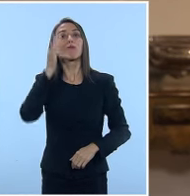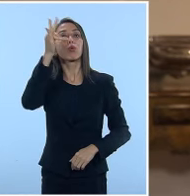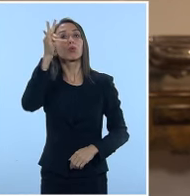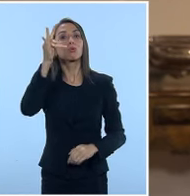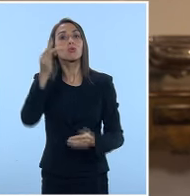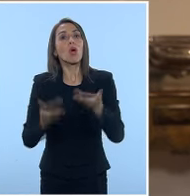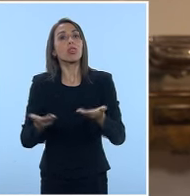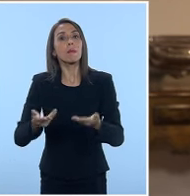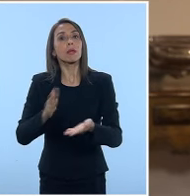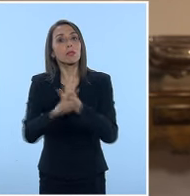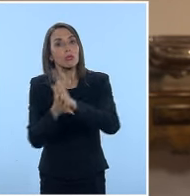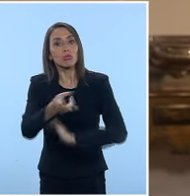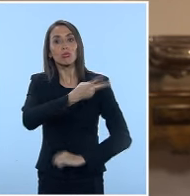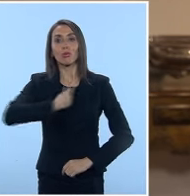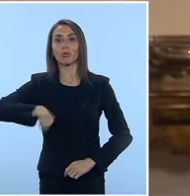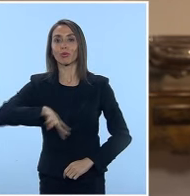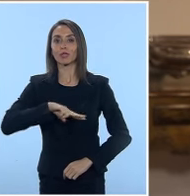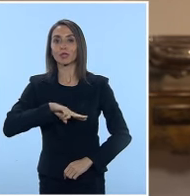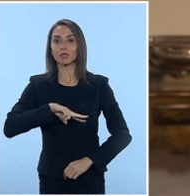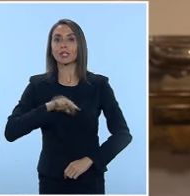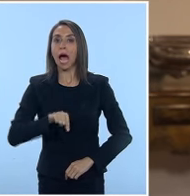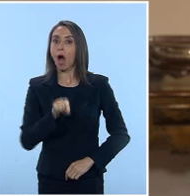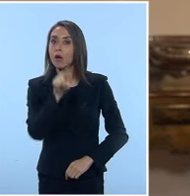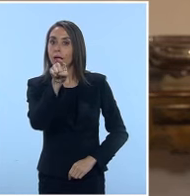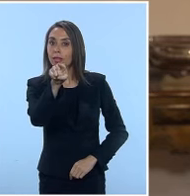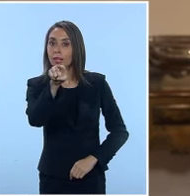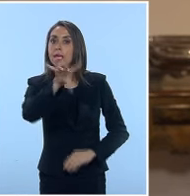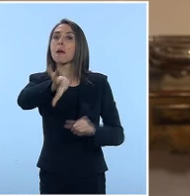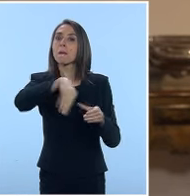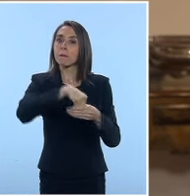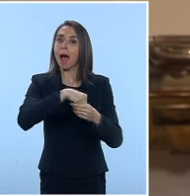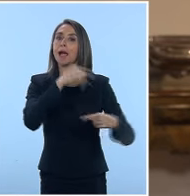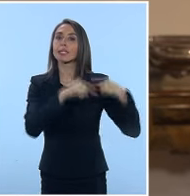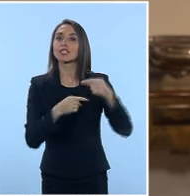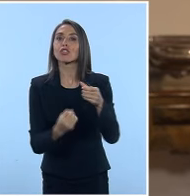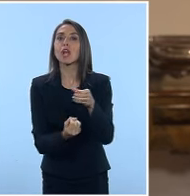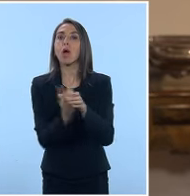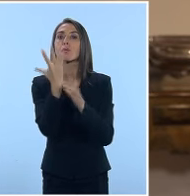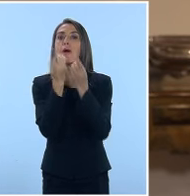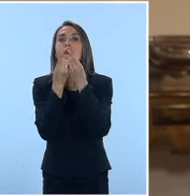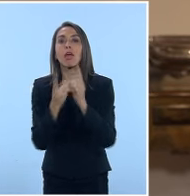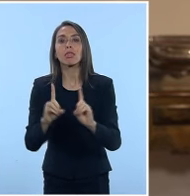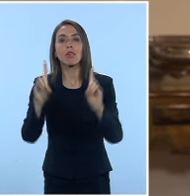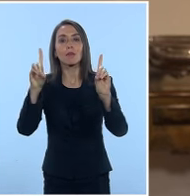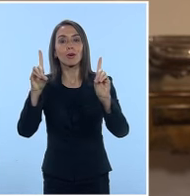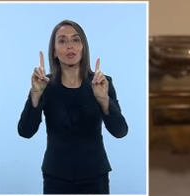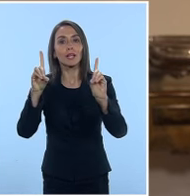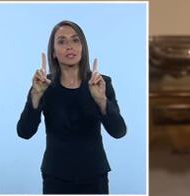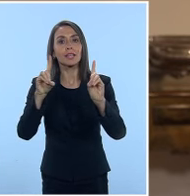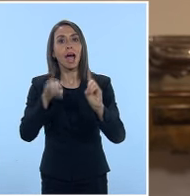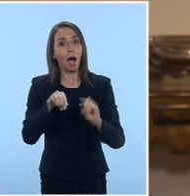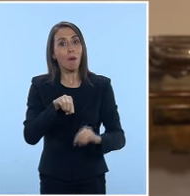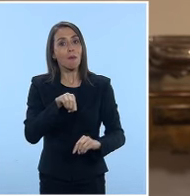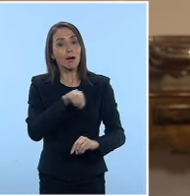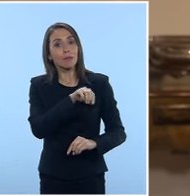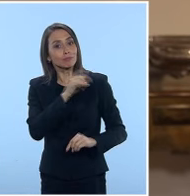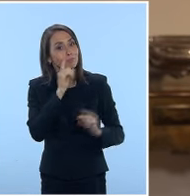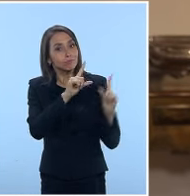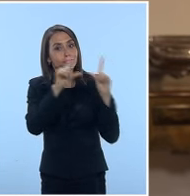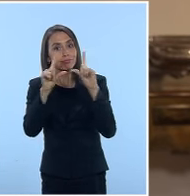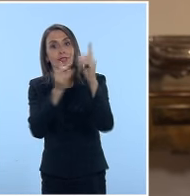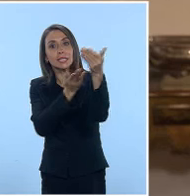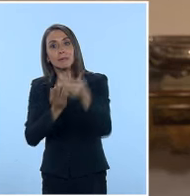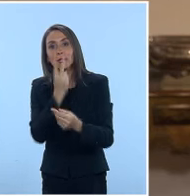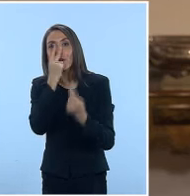depende de todos nosotros. Ahora te toca a ti ser parte de la historia de la nueva democracia. Y a continuación, los